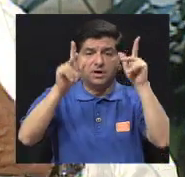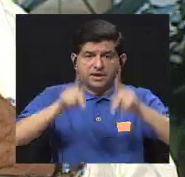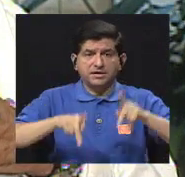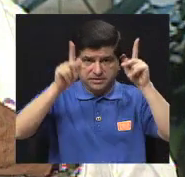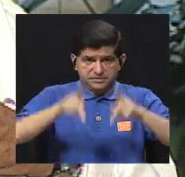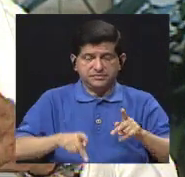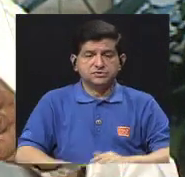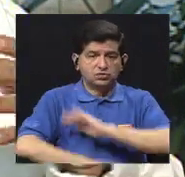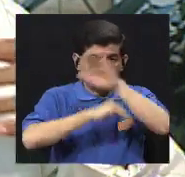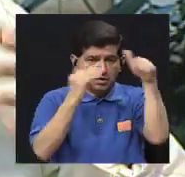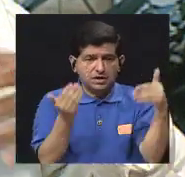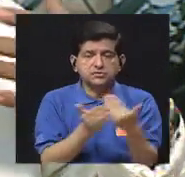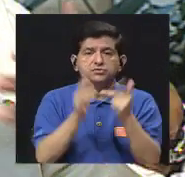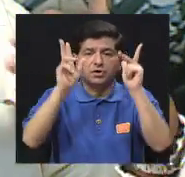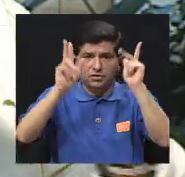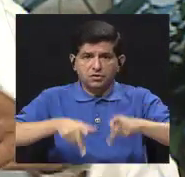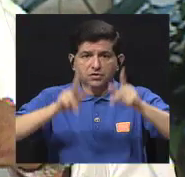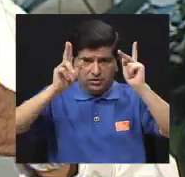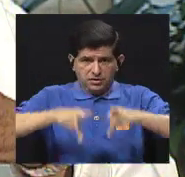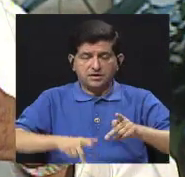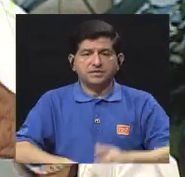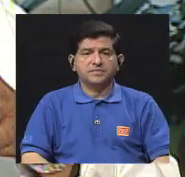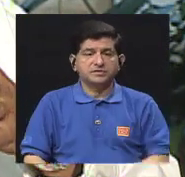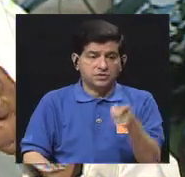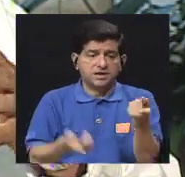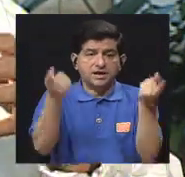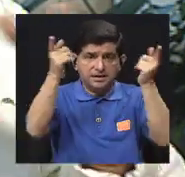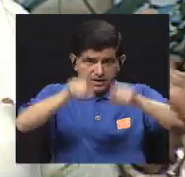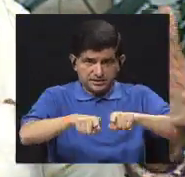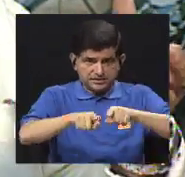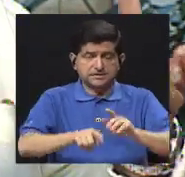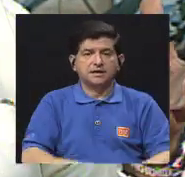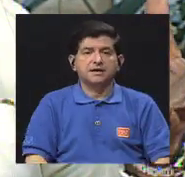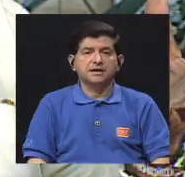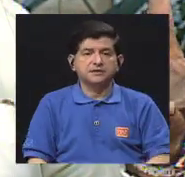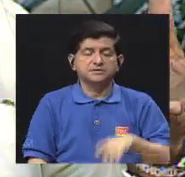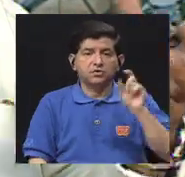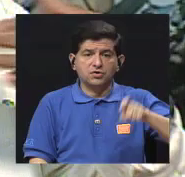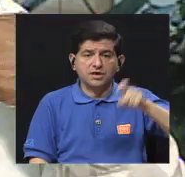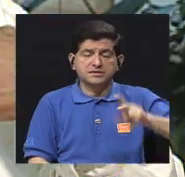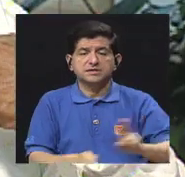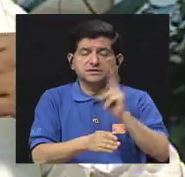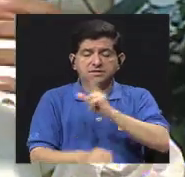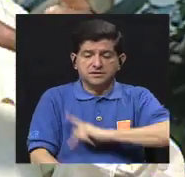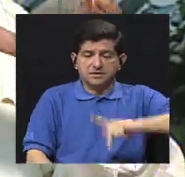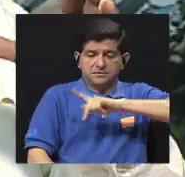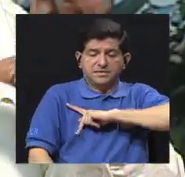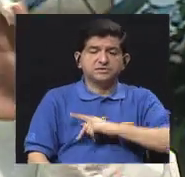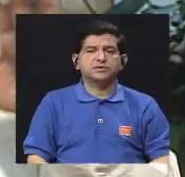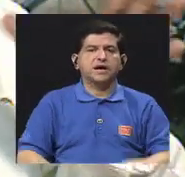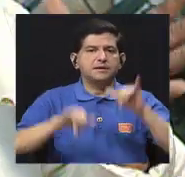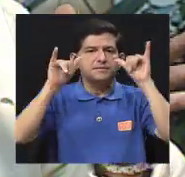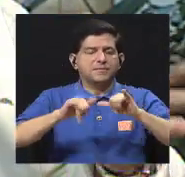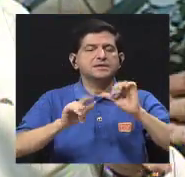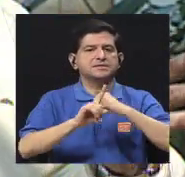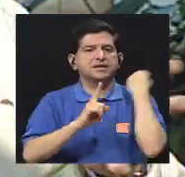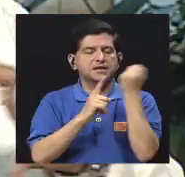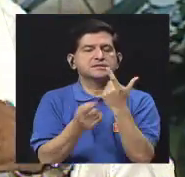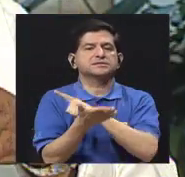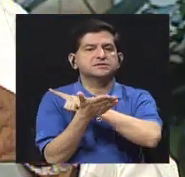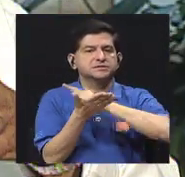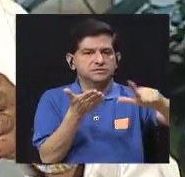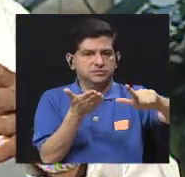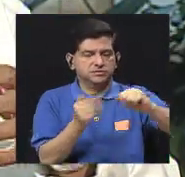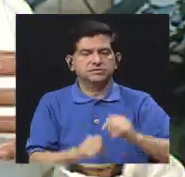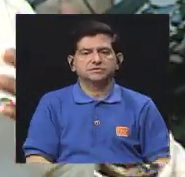personal todo lo que el paciente pues va a utilizar personalmente, hay que mantener condiciones de